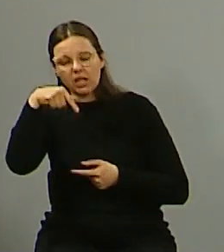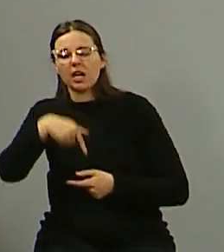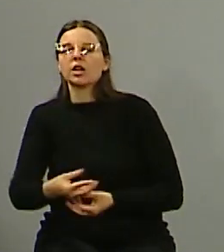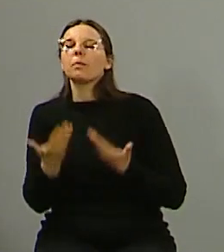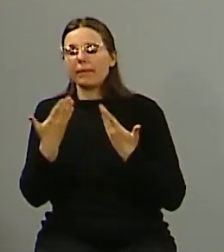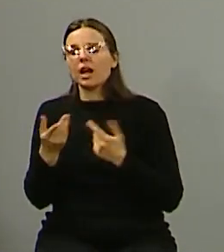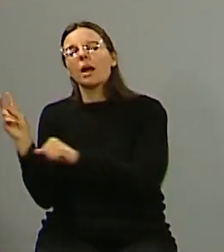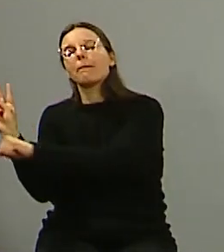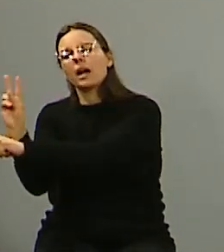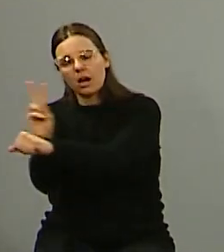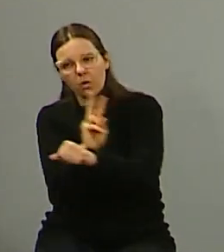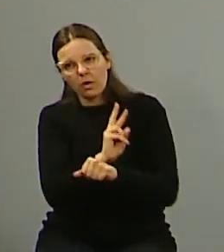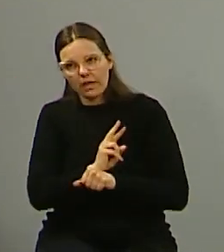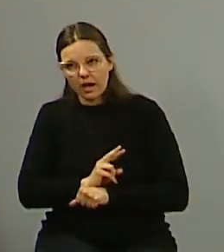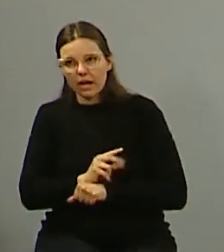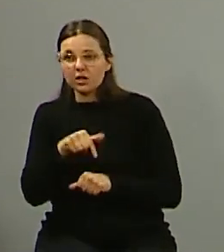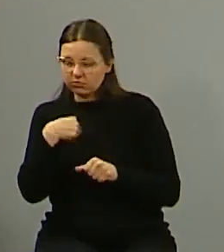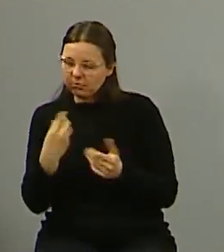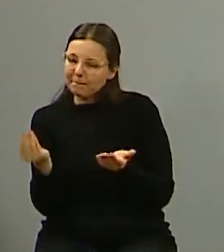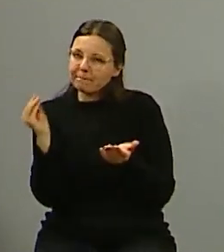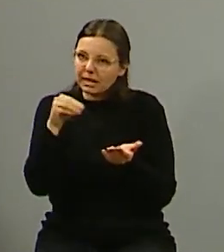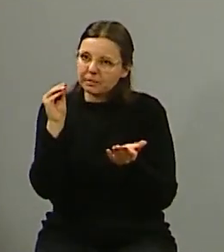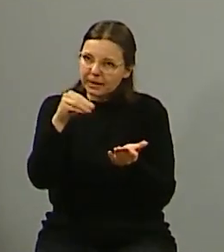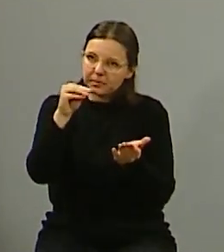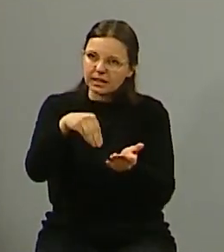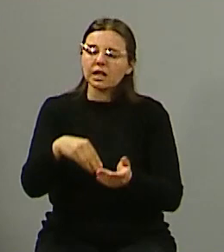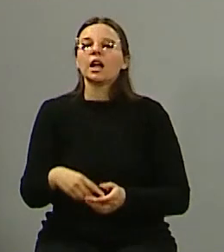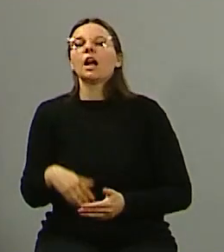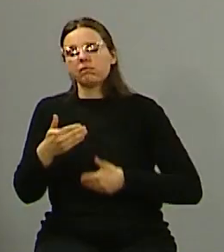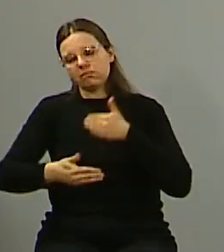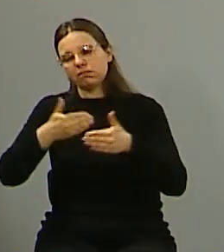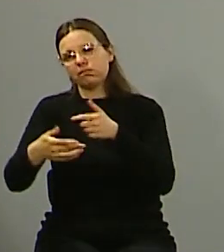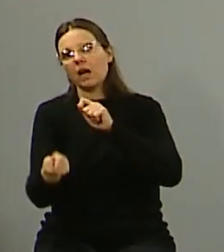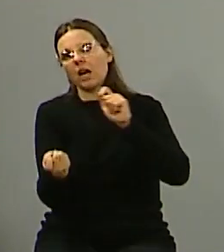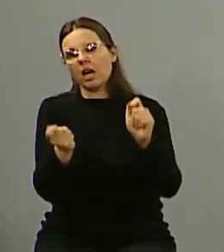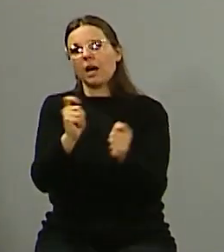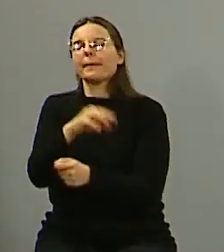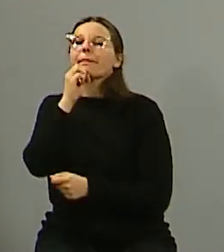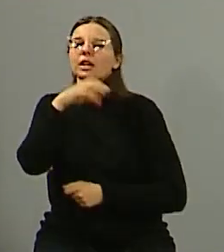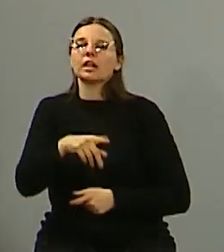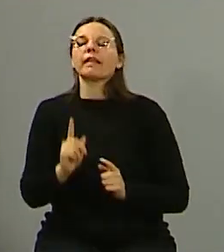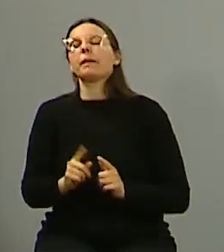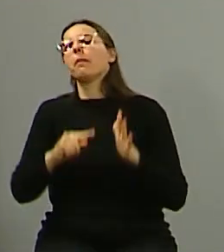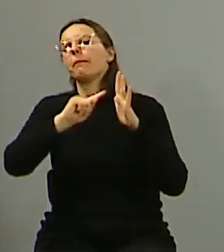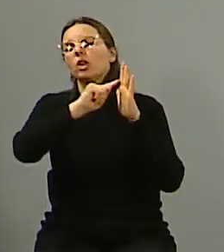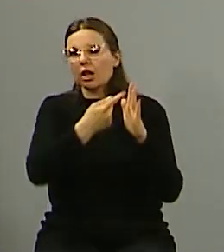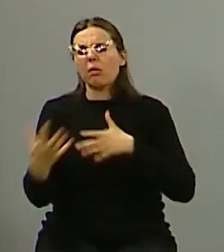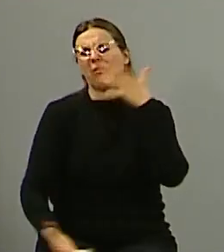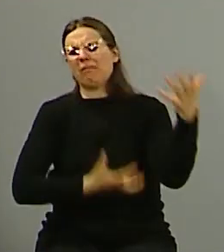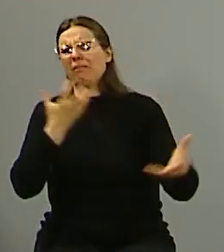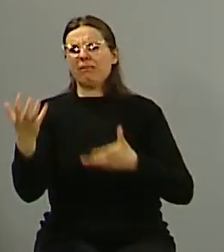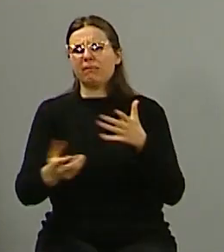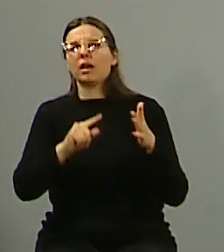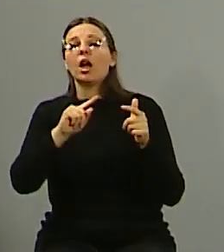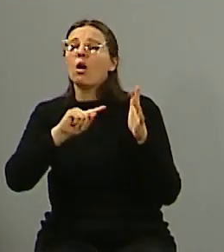custodiar y demás, bueno, ese es el aporte que nosotros tenemos y lo estamos mejorando cada vez más. Hay botones por incendio, hay botones por violencia de género,